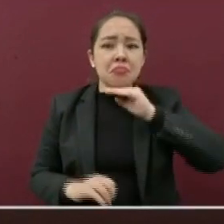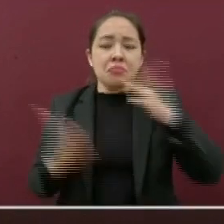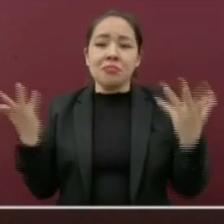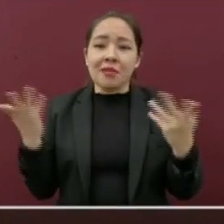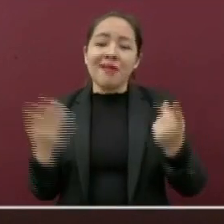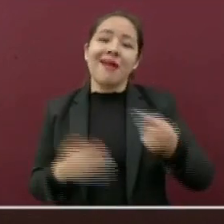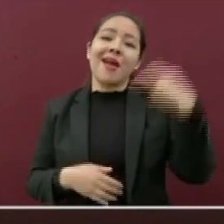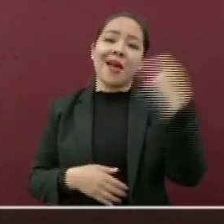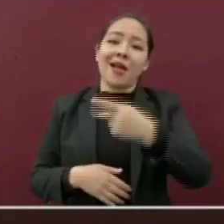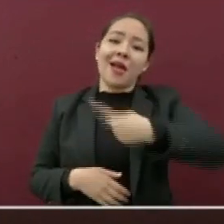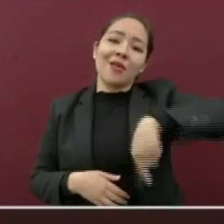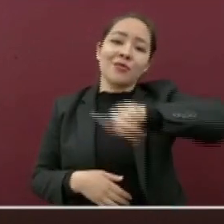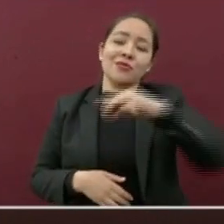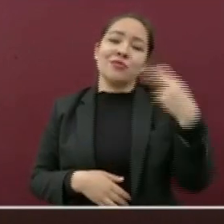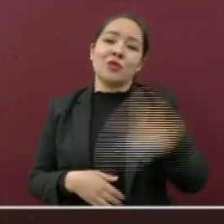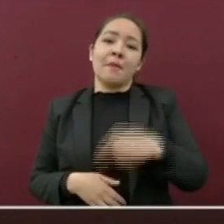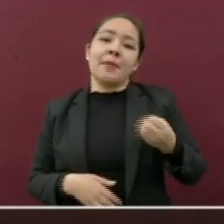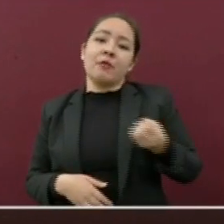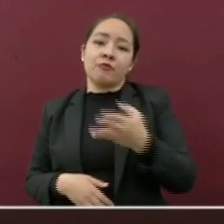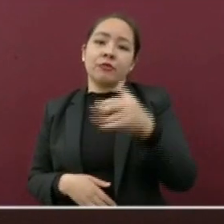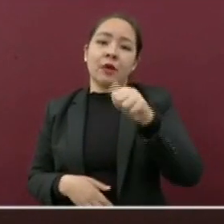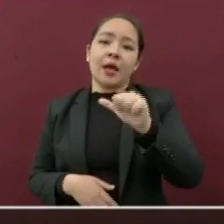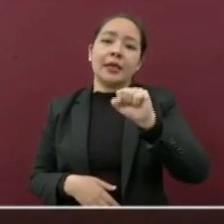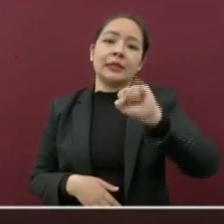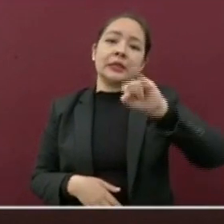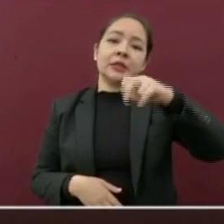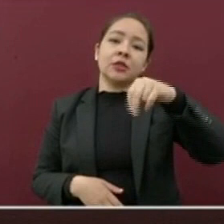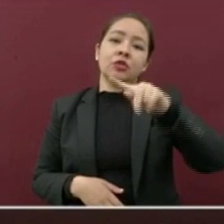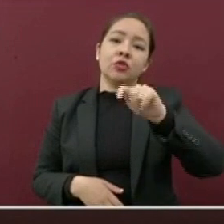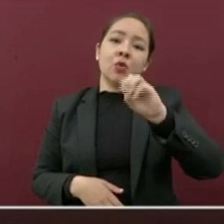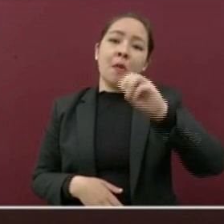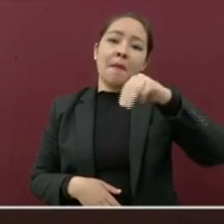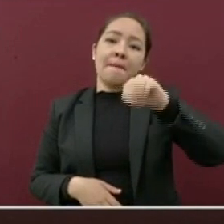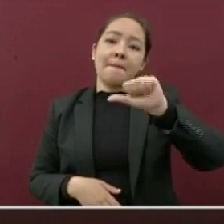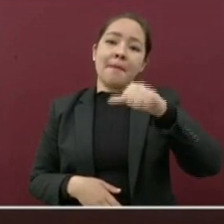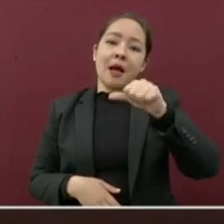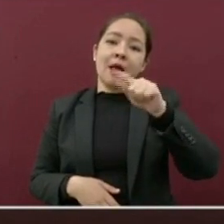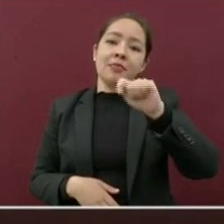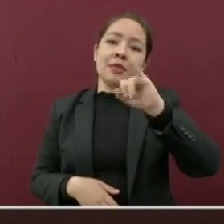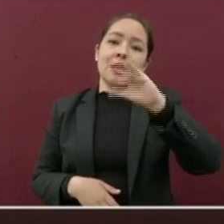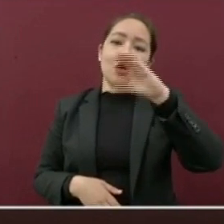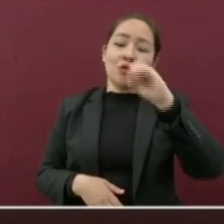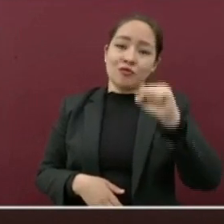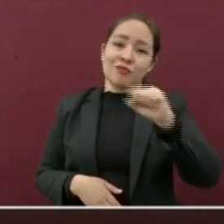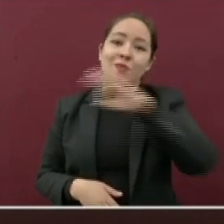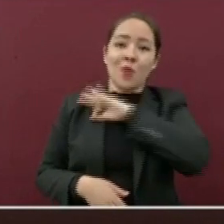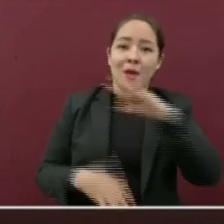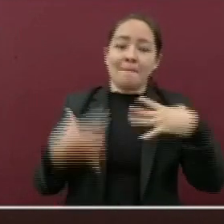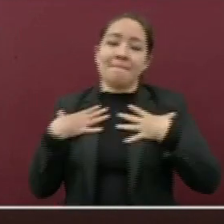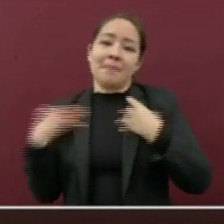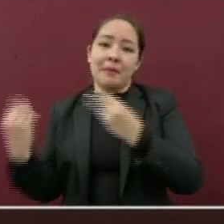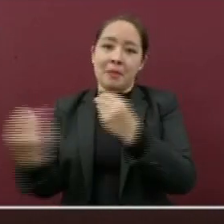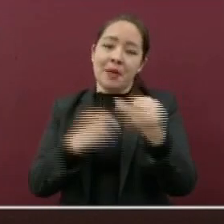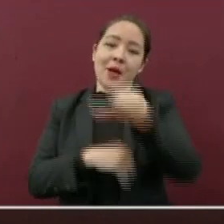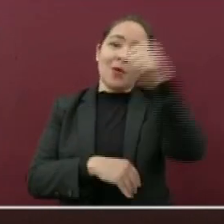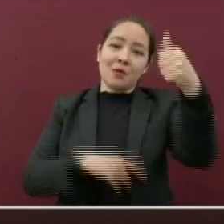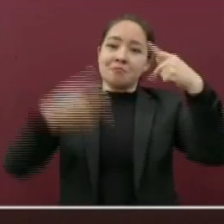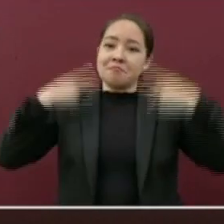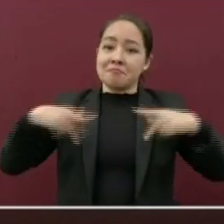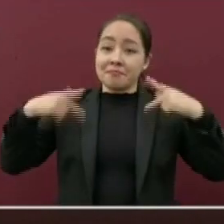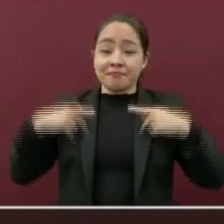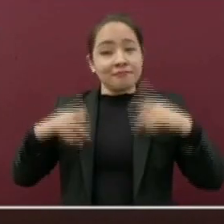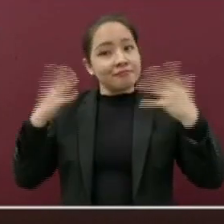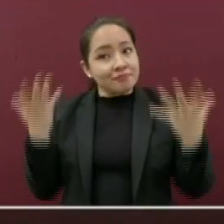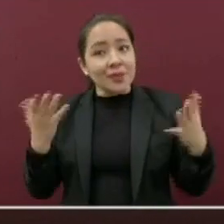son asintomáticos. Sin embargo, pueden transmitir el coronavirus a otras personas. Es por ello que todos,